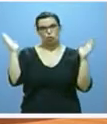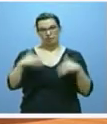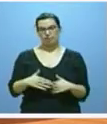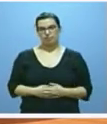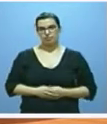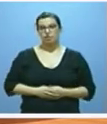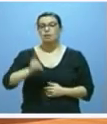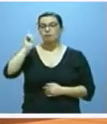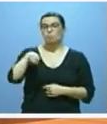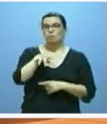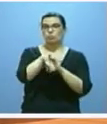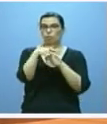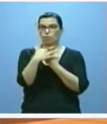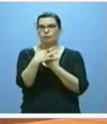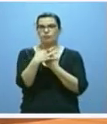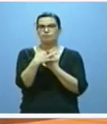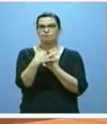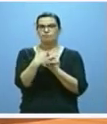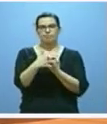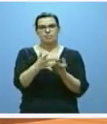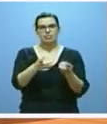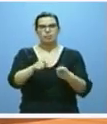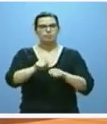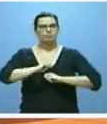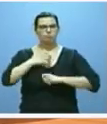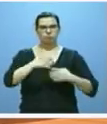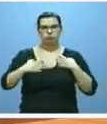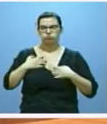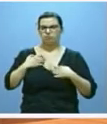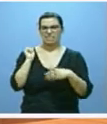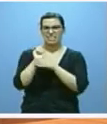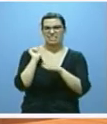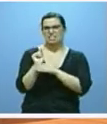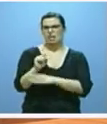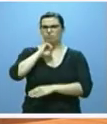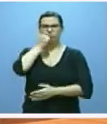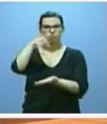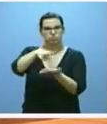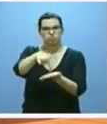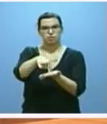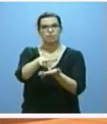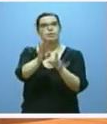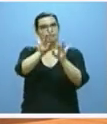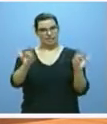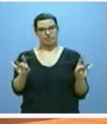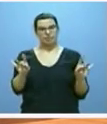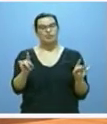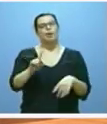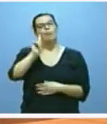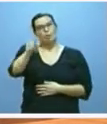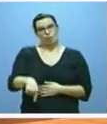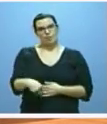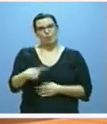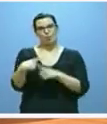y situaciones que producen descontento, crítica y reivindicación. Pero, señorías, también hay